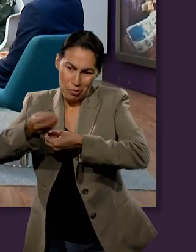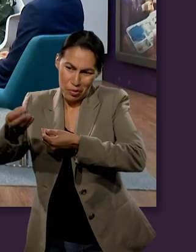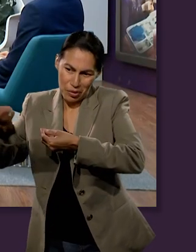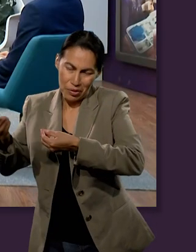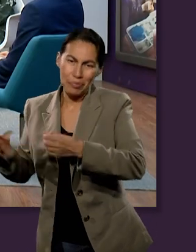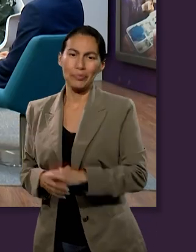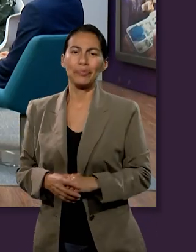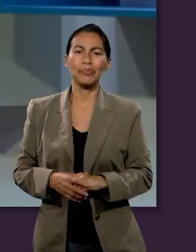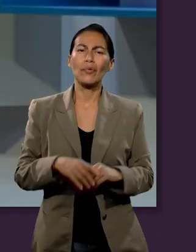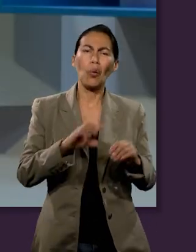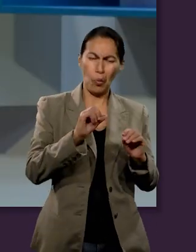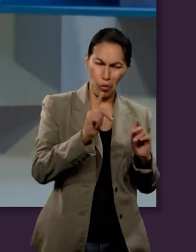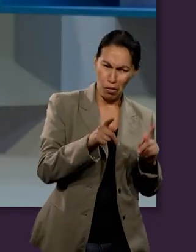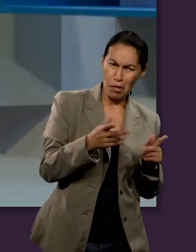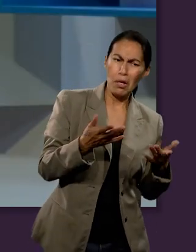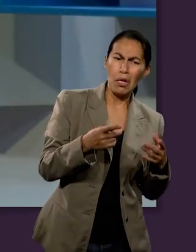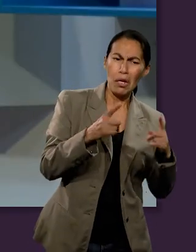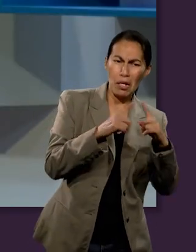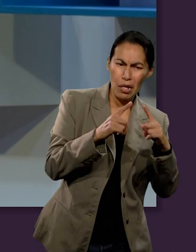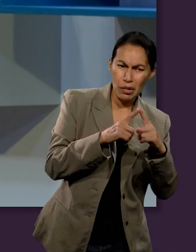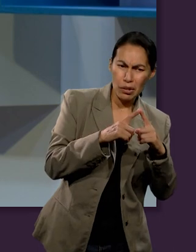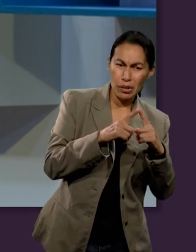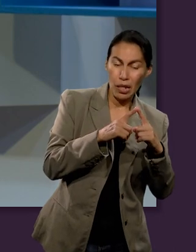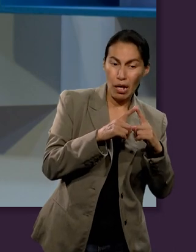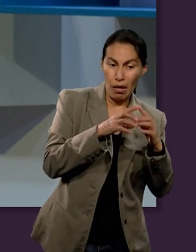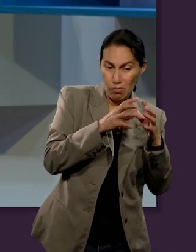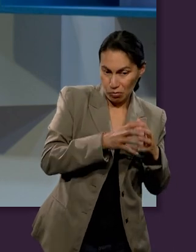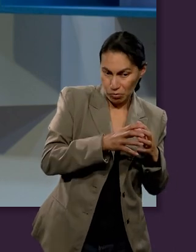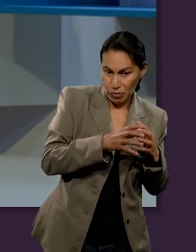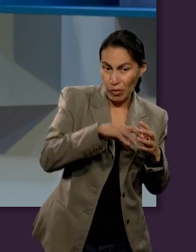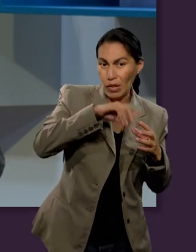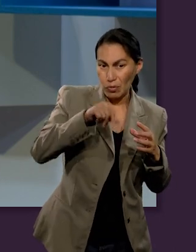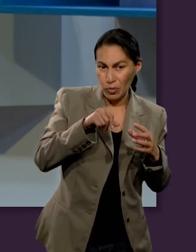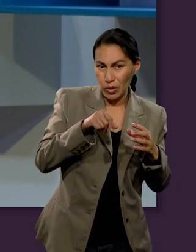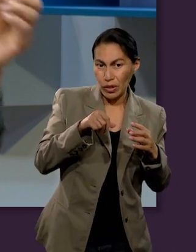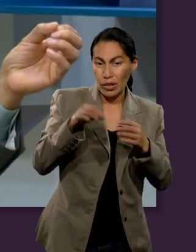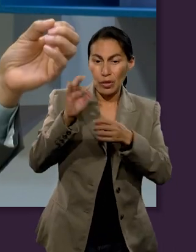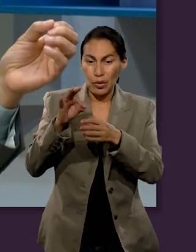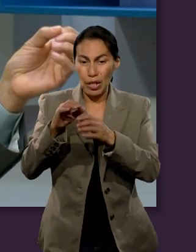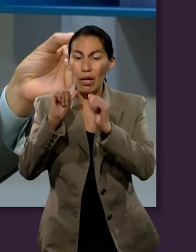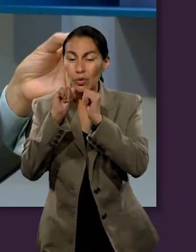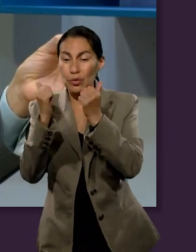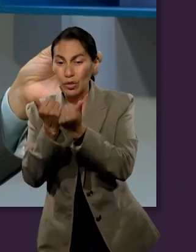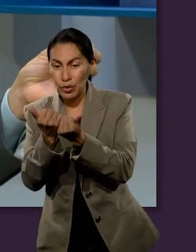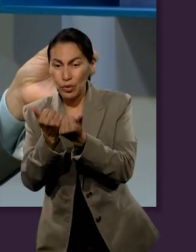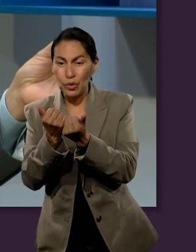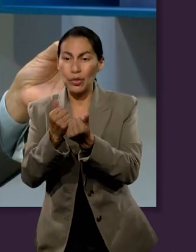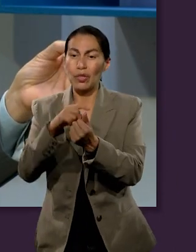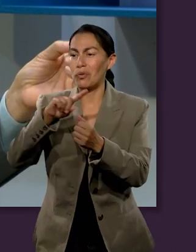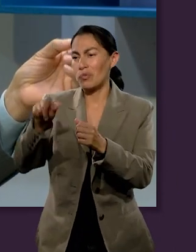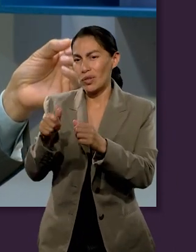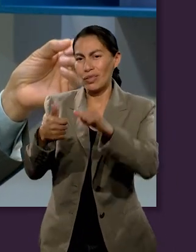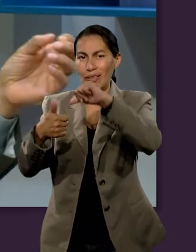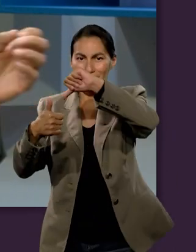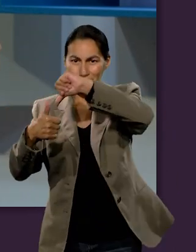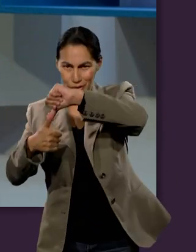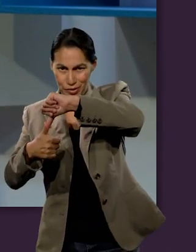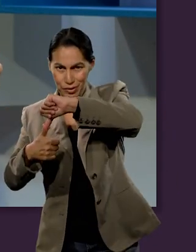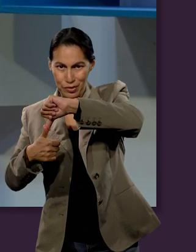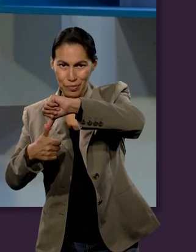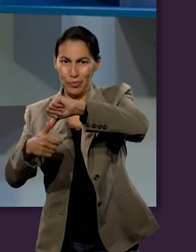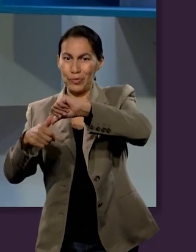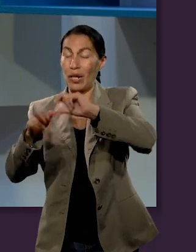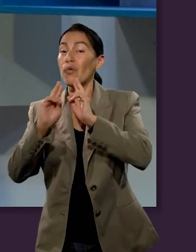Ok, lo que sería la tesorería de la iglesia local y la tesorería de la iglesia local después lo envía a la tesorería de la asociación y la